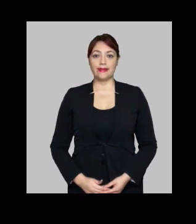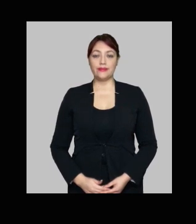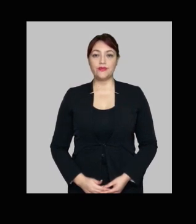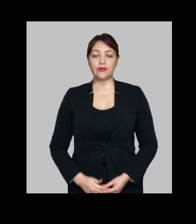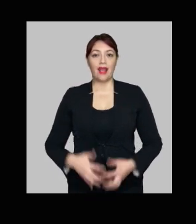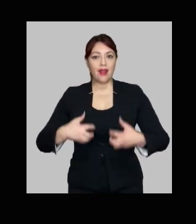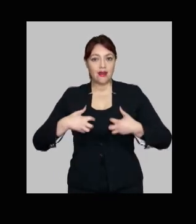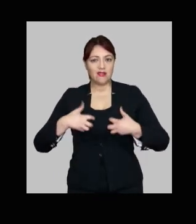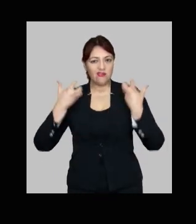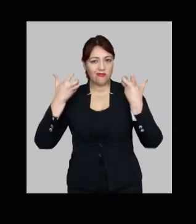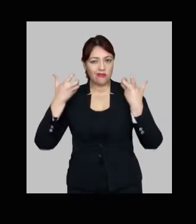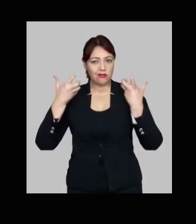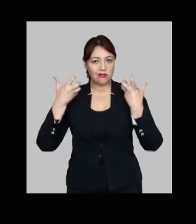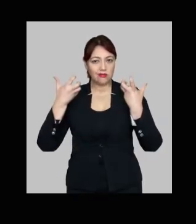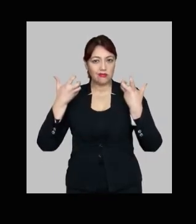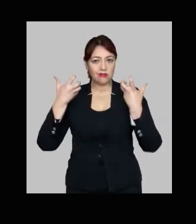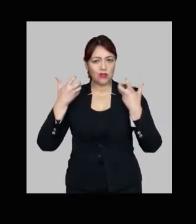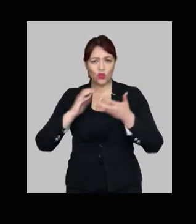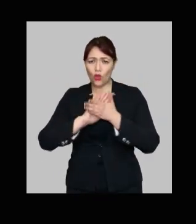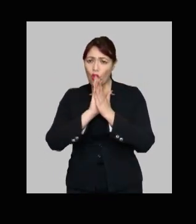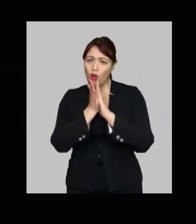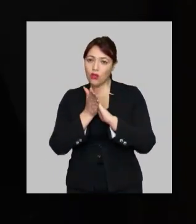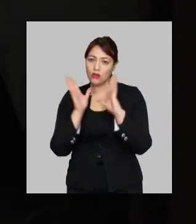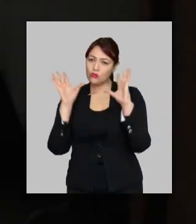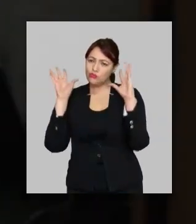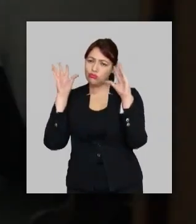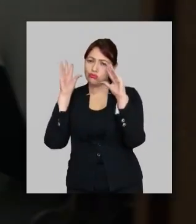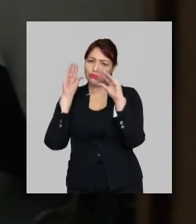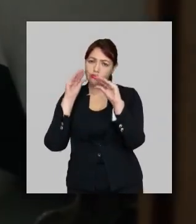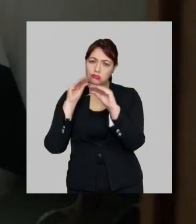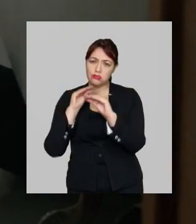La rabia. Todo lo oscurece.